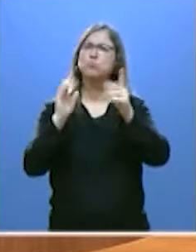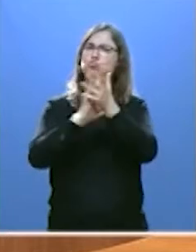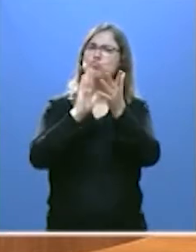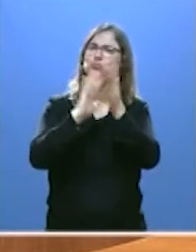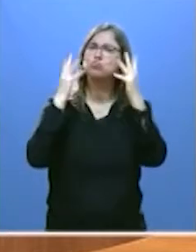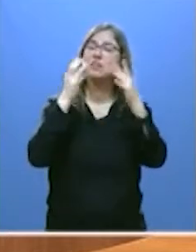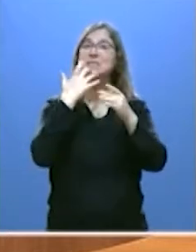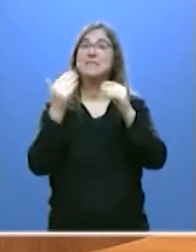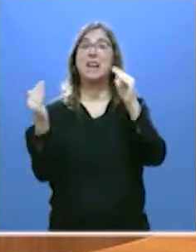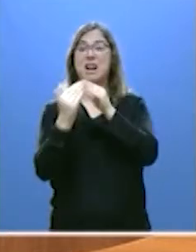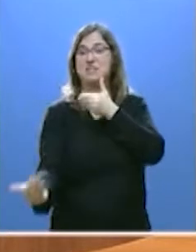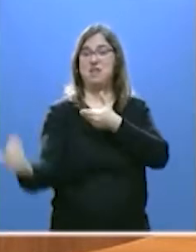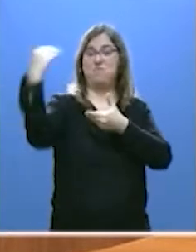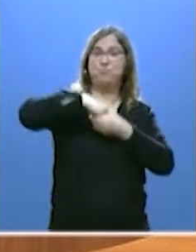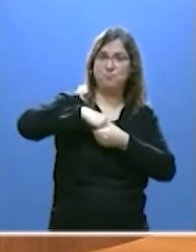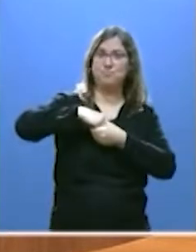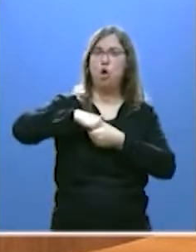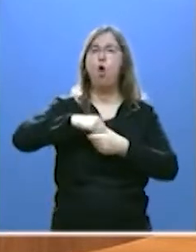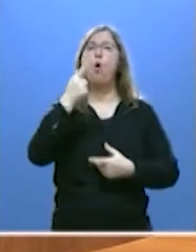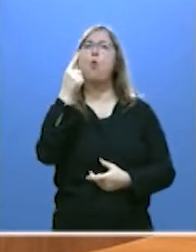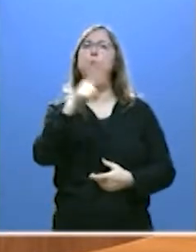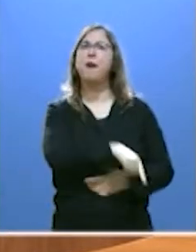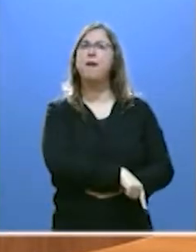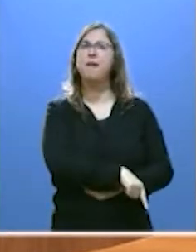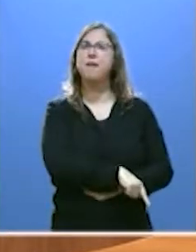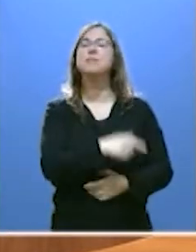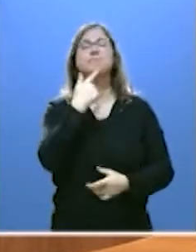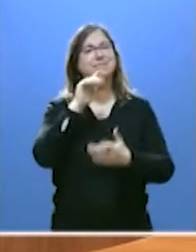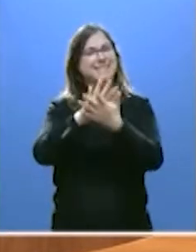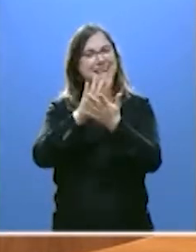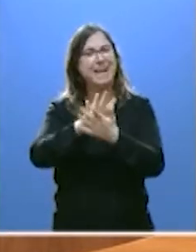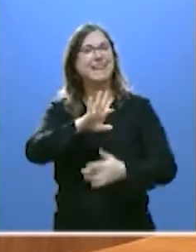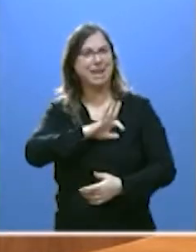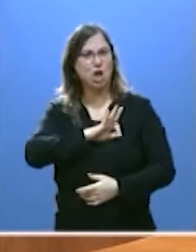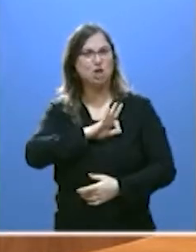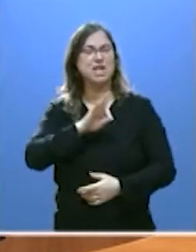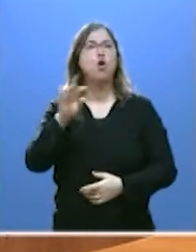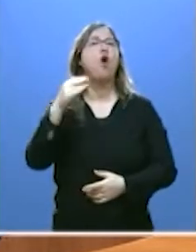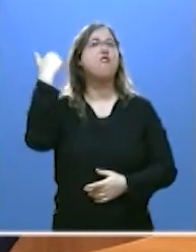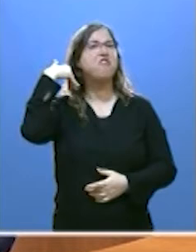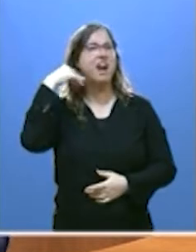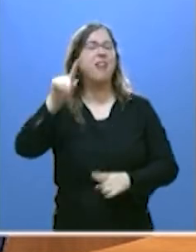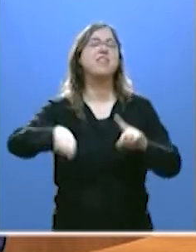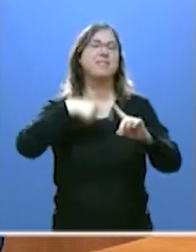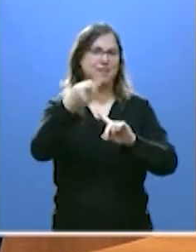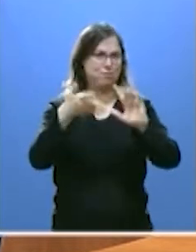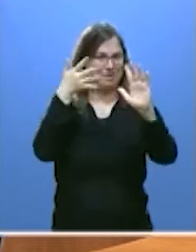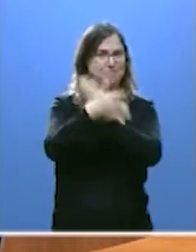invasión de viviendas. Tranquilo, señor Fernández, luego tendrá su turno de palabra y también podrá explicarlo.